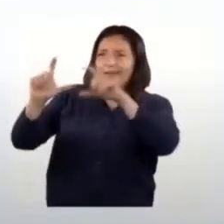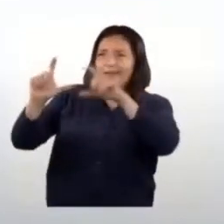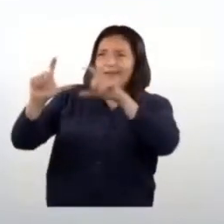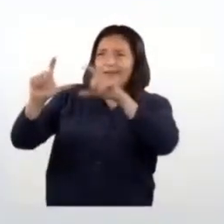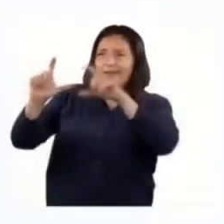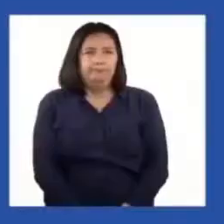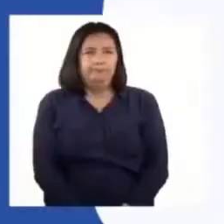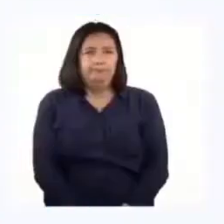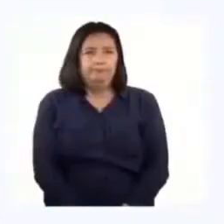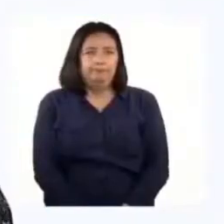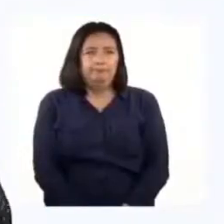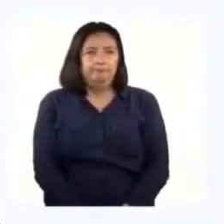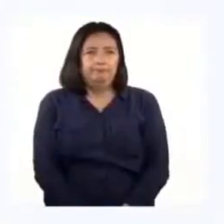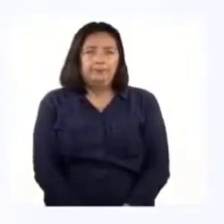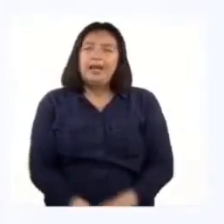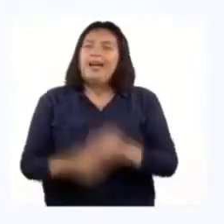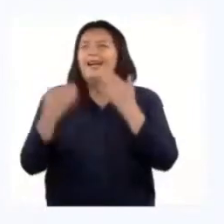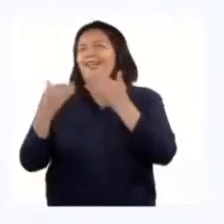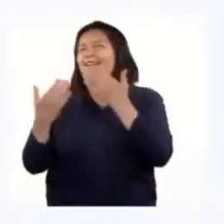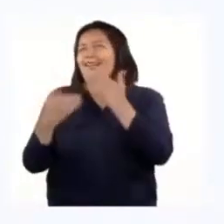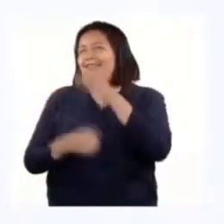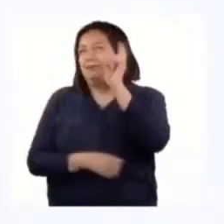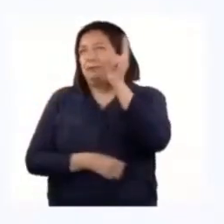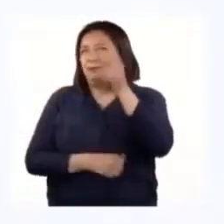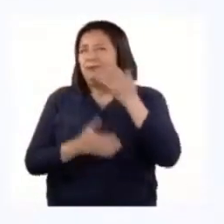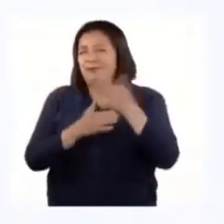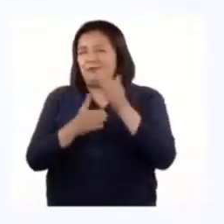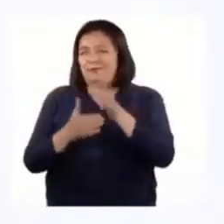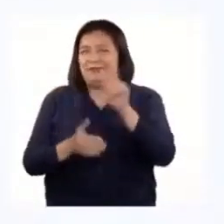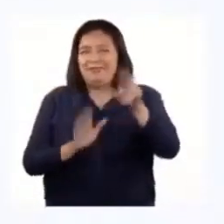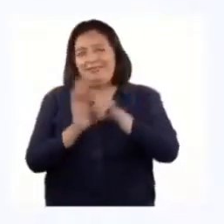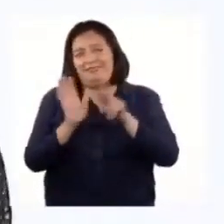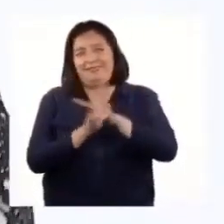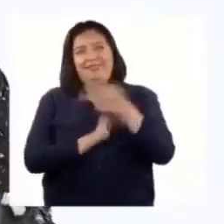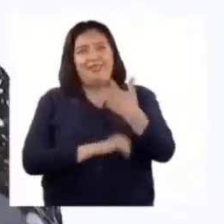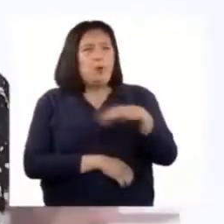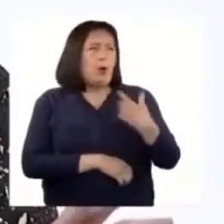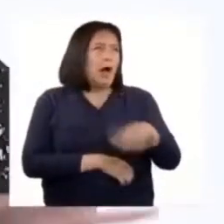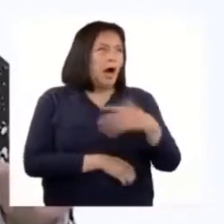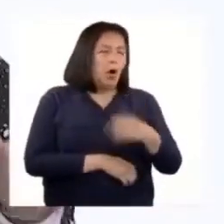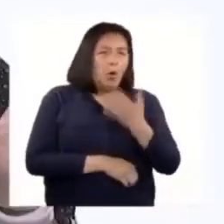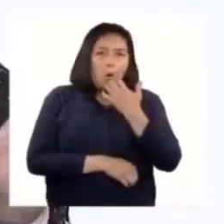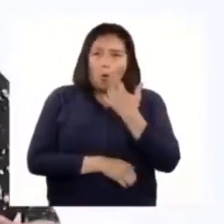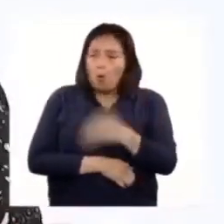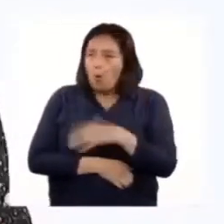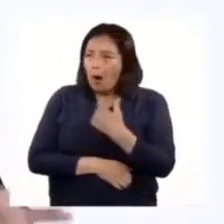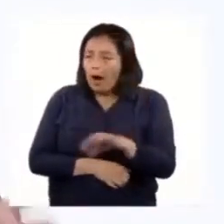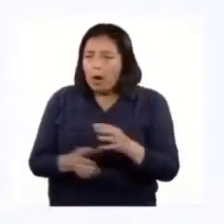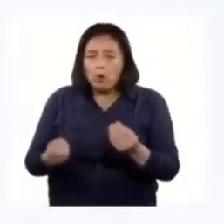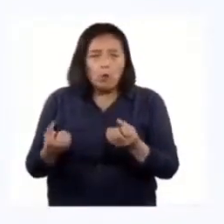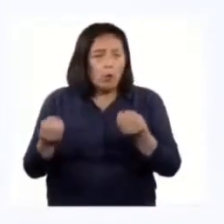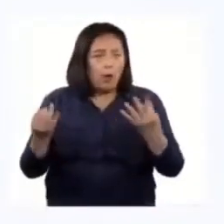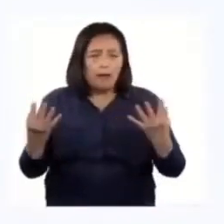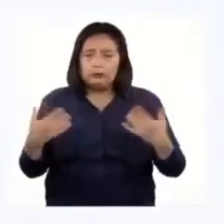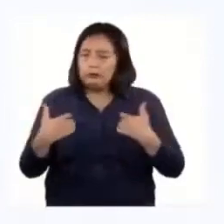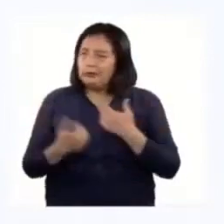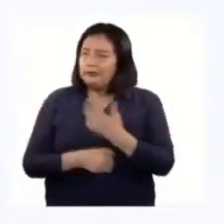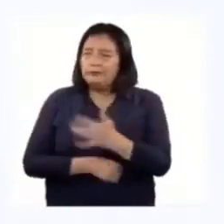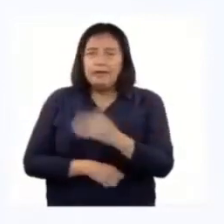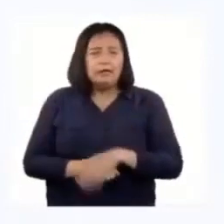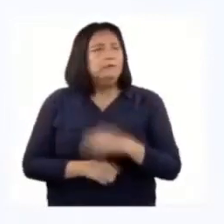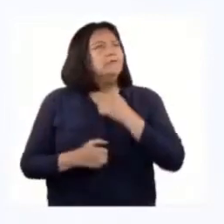tecla... B. Gracias, profesor, por compartirnos ese video. B. Qué impresionante cuántos animales, ¿no les parece?